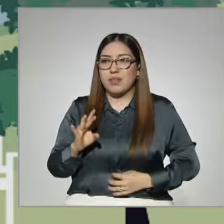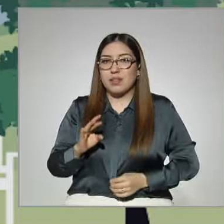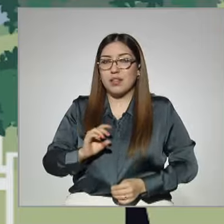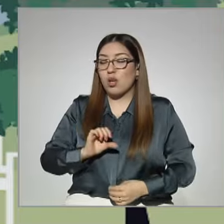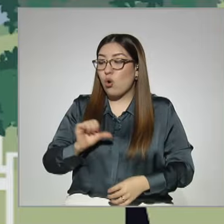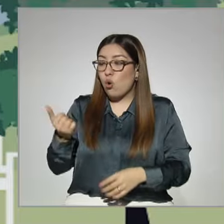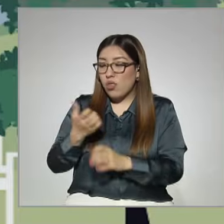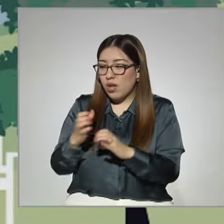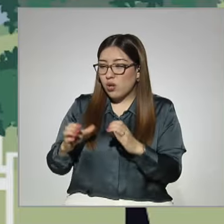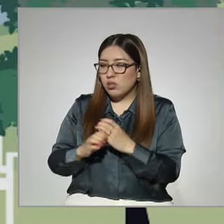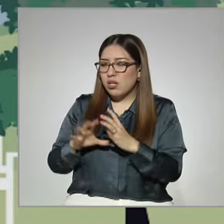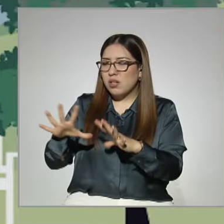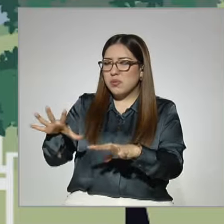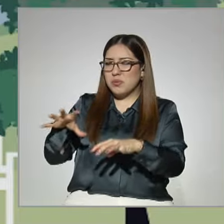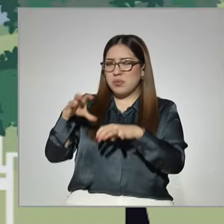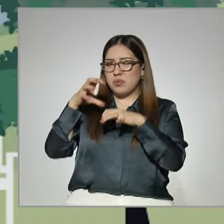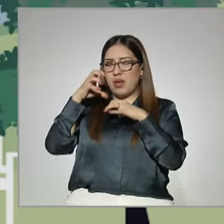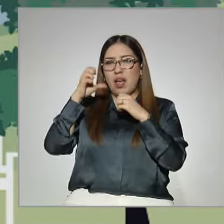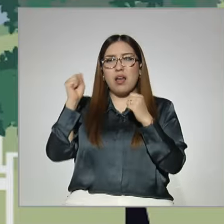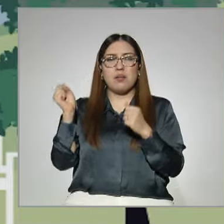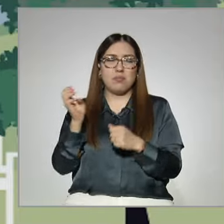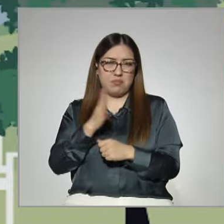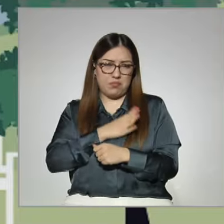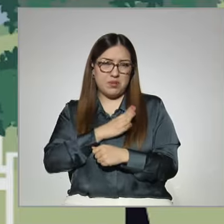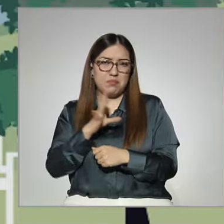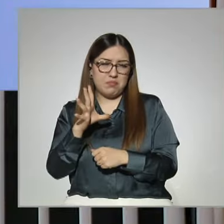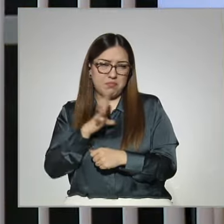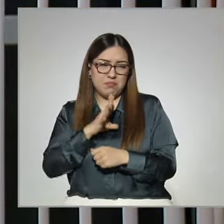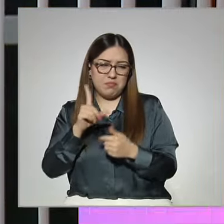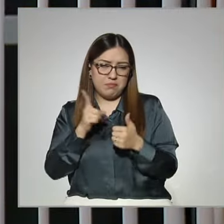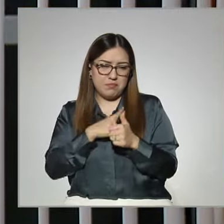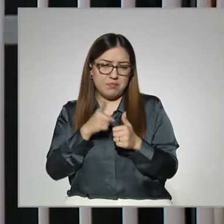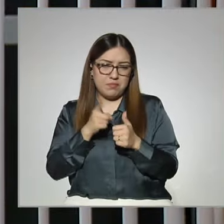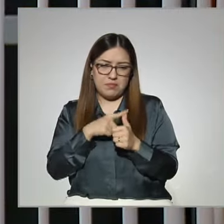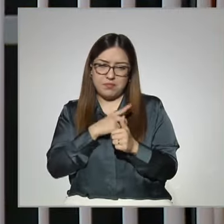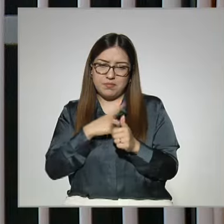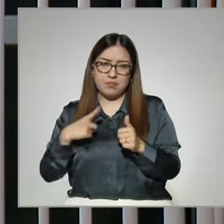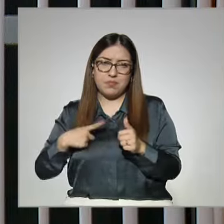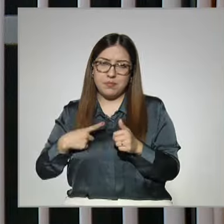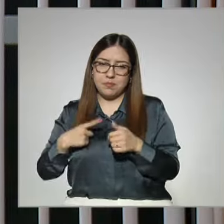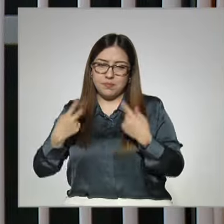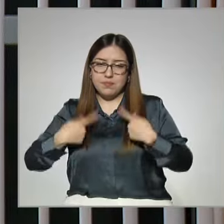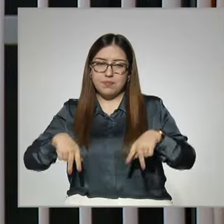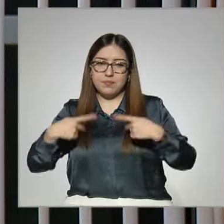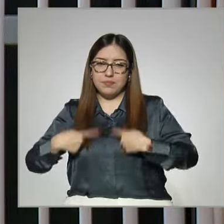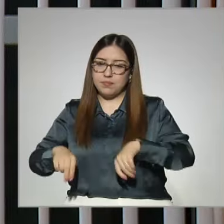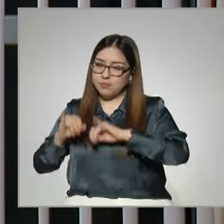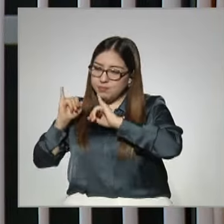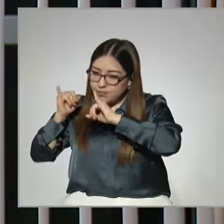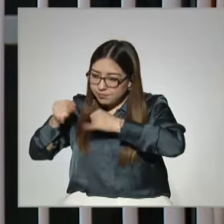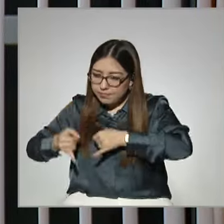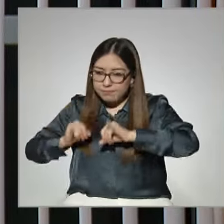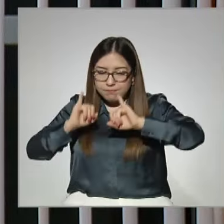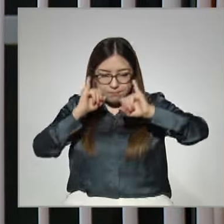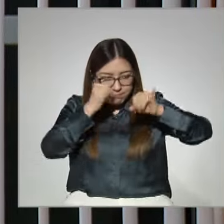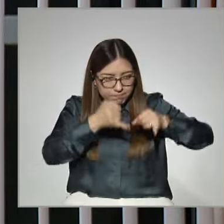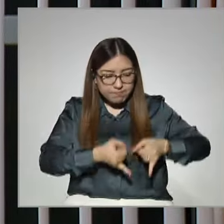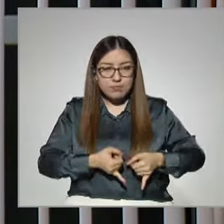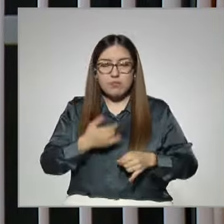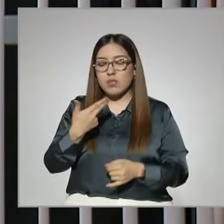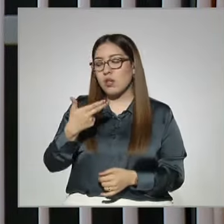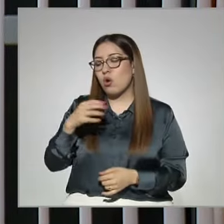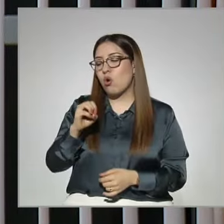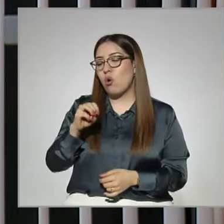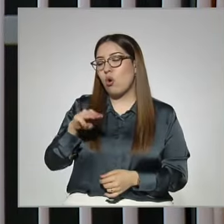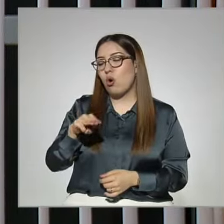cuerpo extraño. Bueno, en primer lugar, hay que individualizar a las personas. La homeopatía